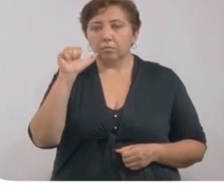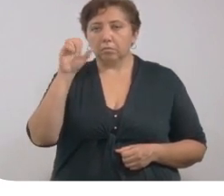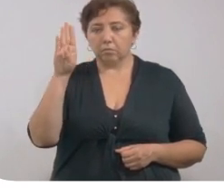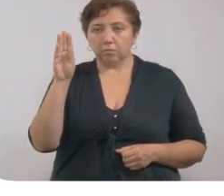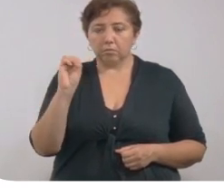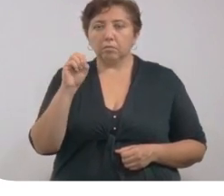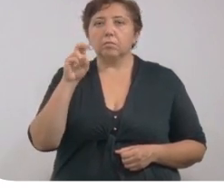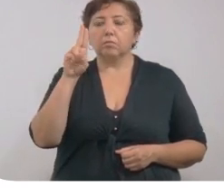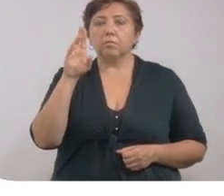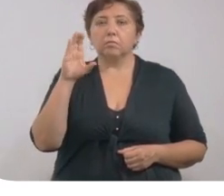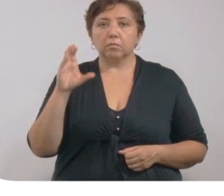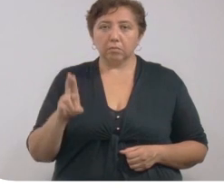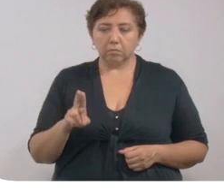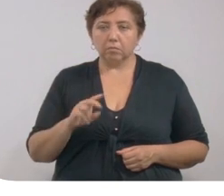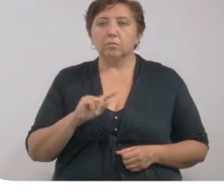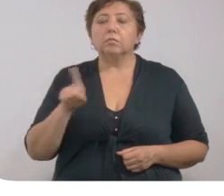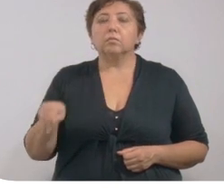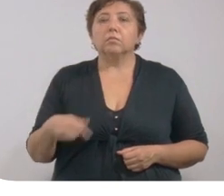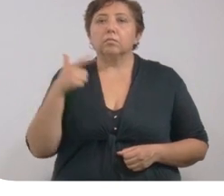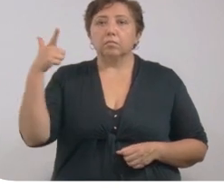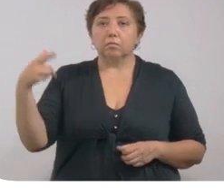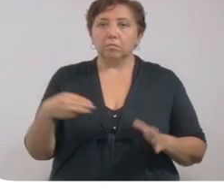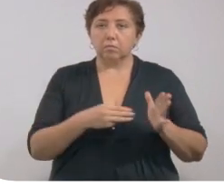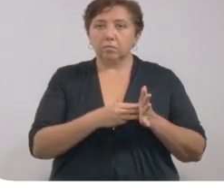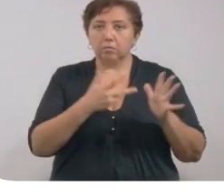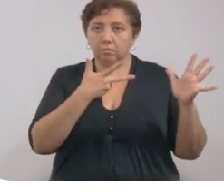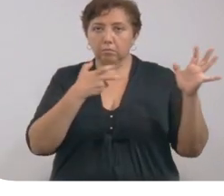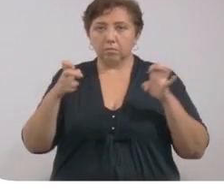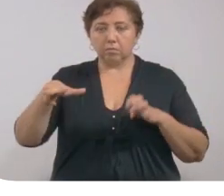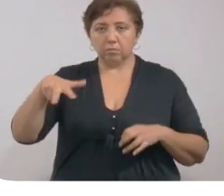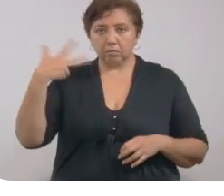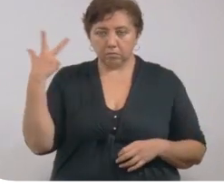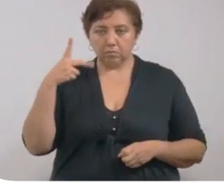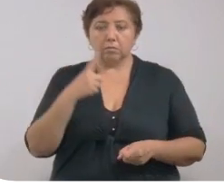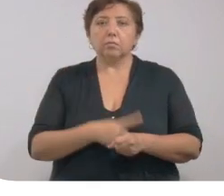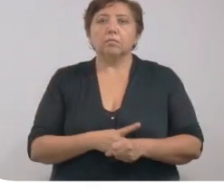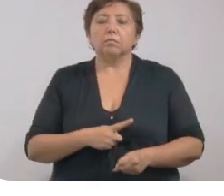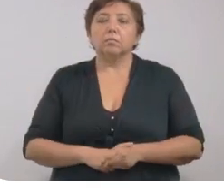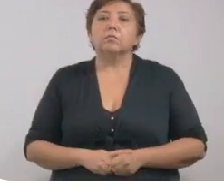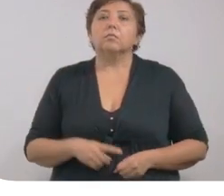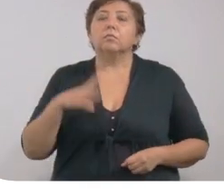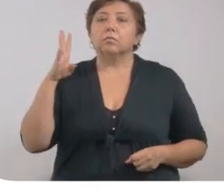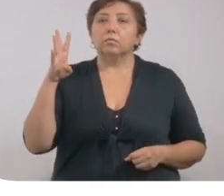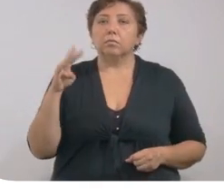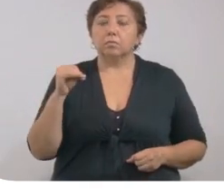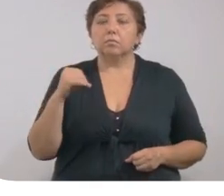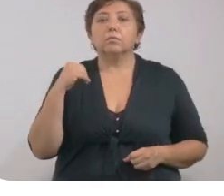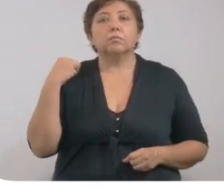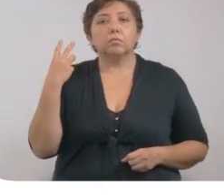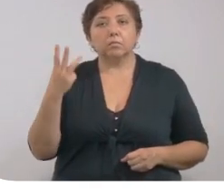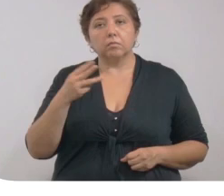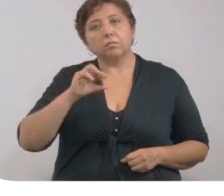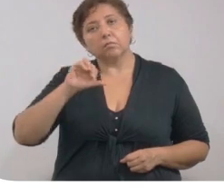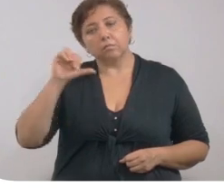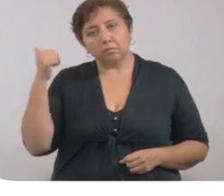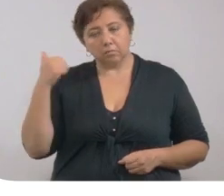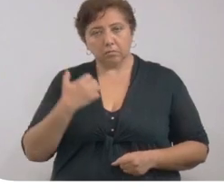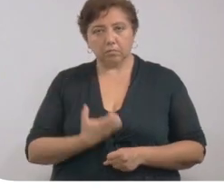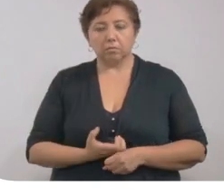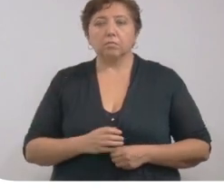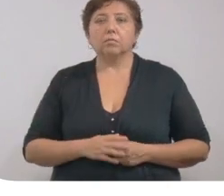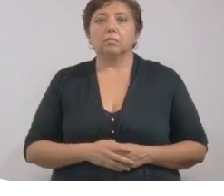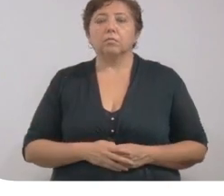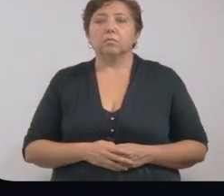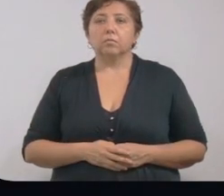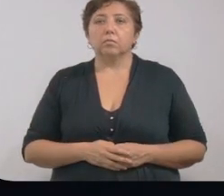Tinum y Ucu. En total ya son 7,813 casos positivos, 93 de los cuales son de otro país u